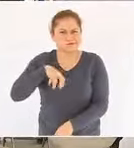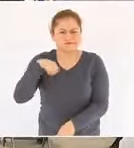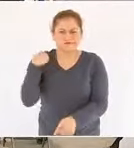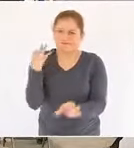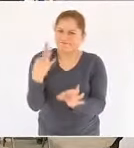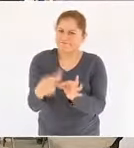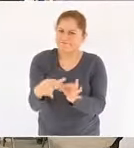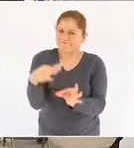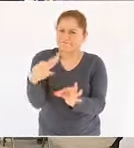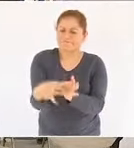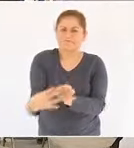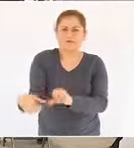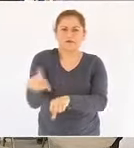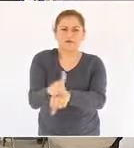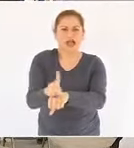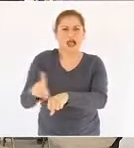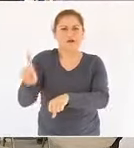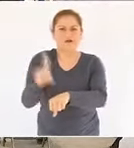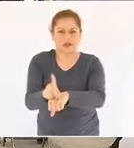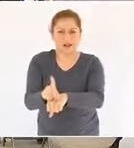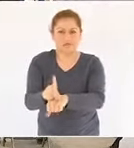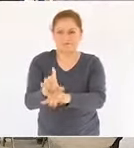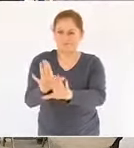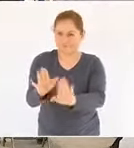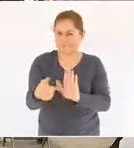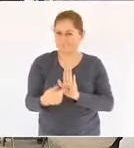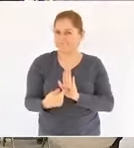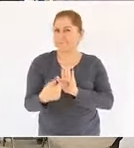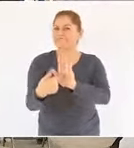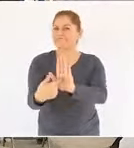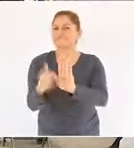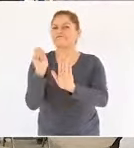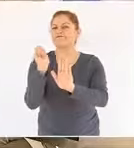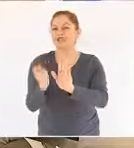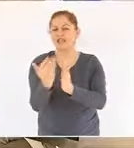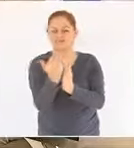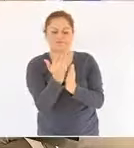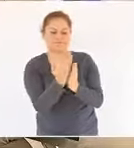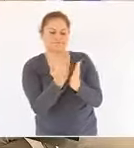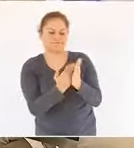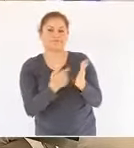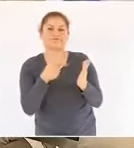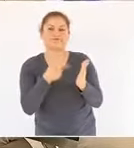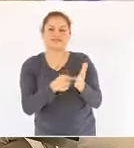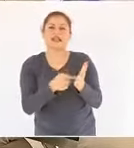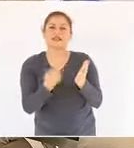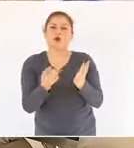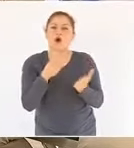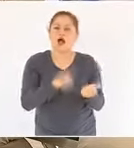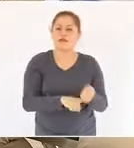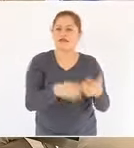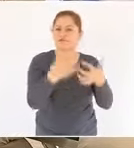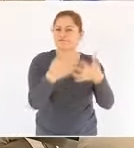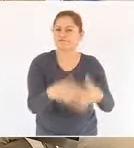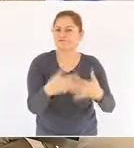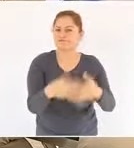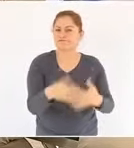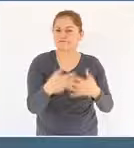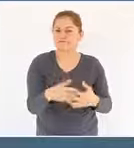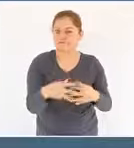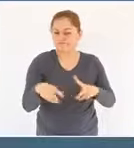con día. Para muestra el indicador de referencia en la industria que mide